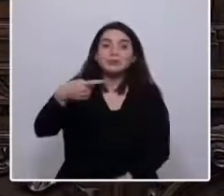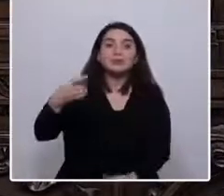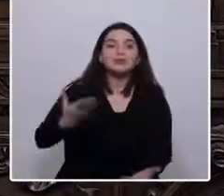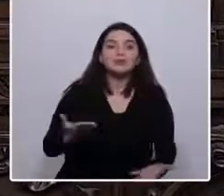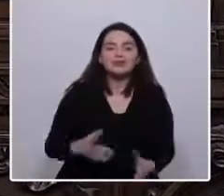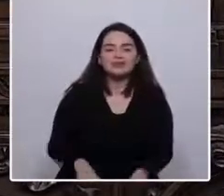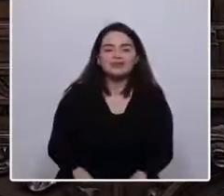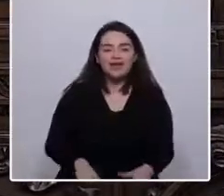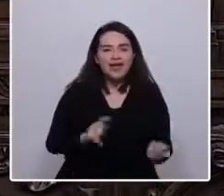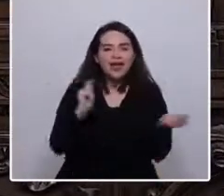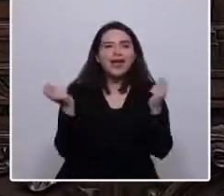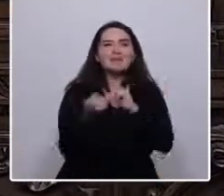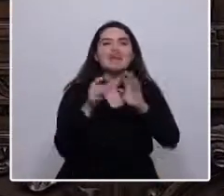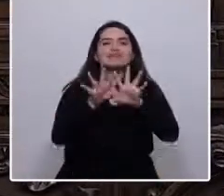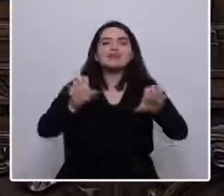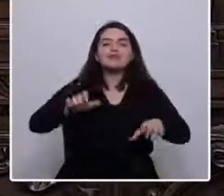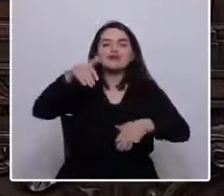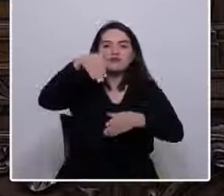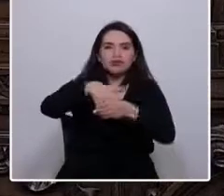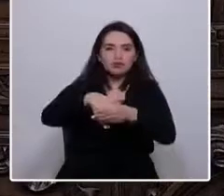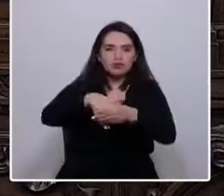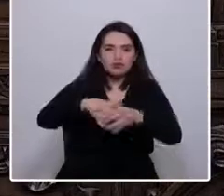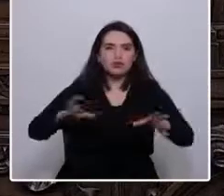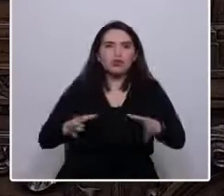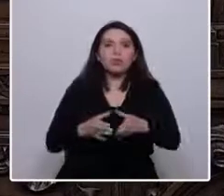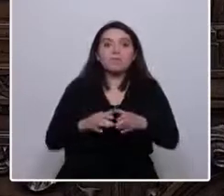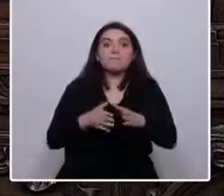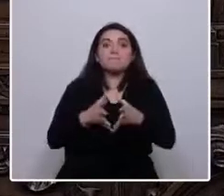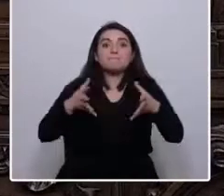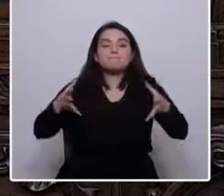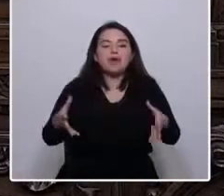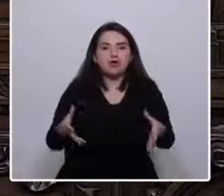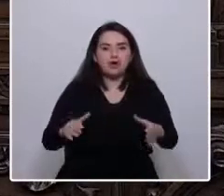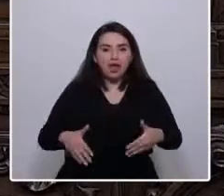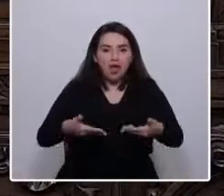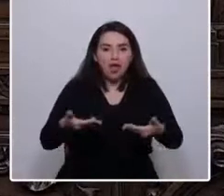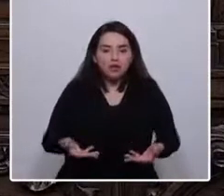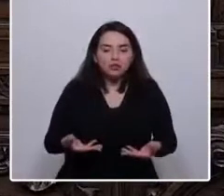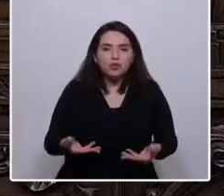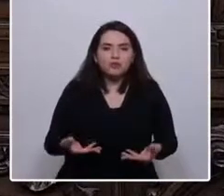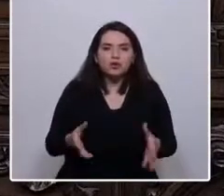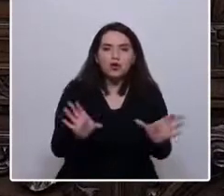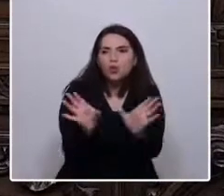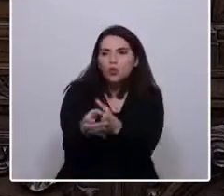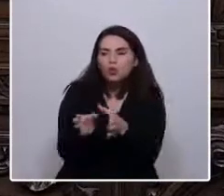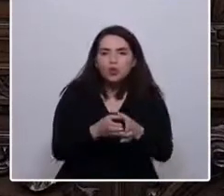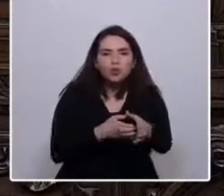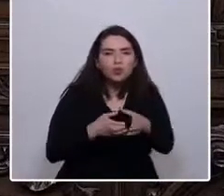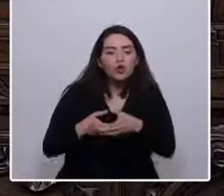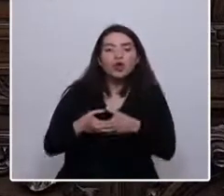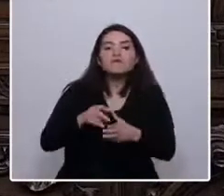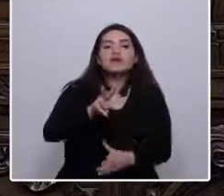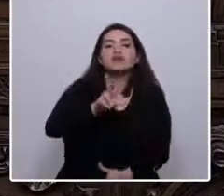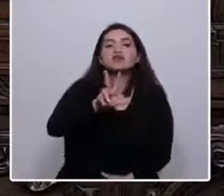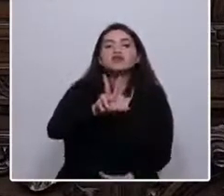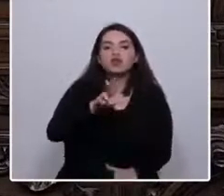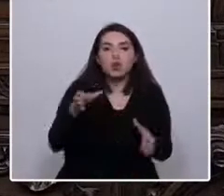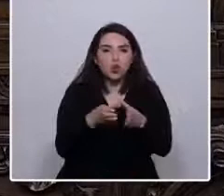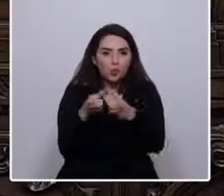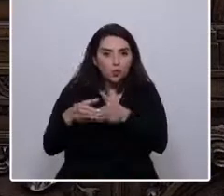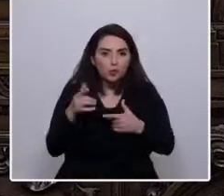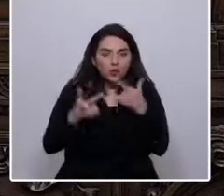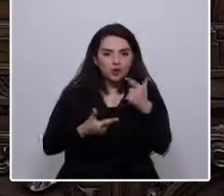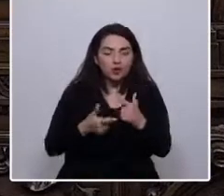cambiar nuestro sistema electoral por uno mayoritario. Con el actual, en vez de grandes coaliciones, tenemos 28 partidos políticos y